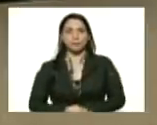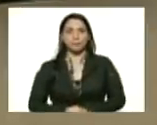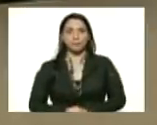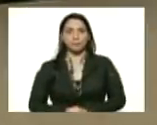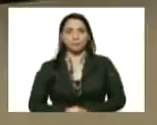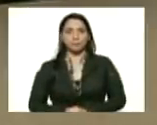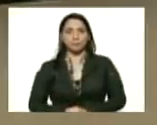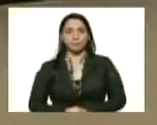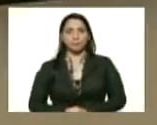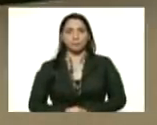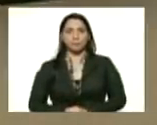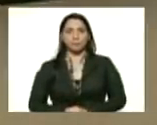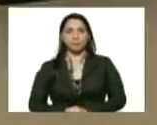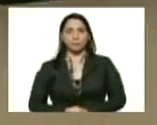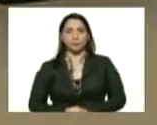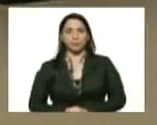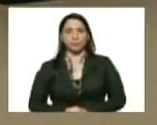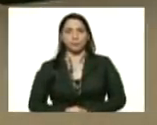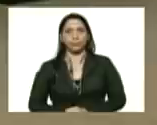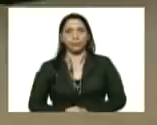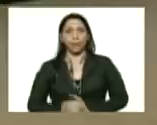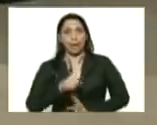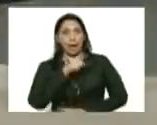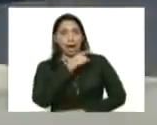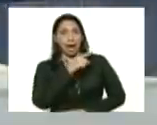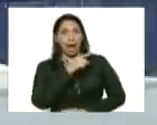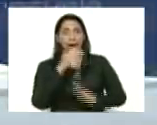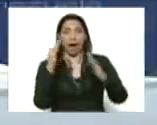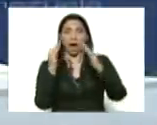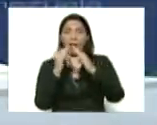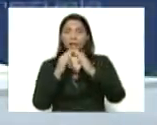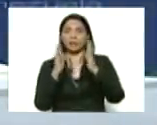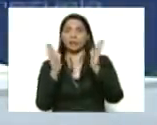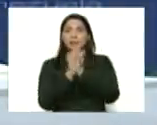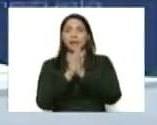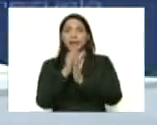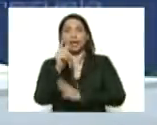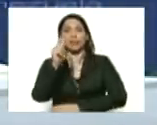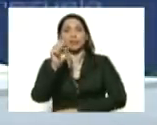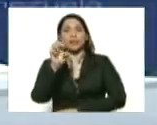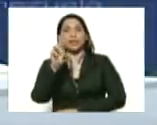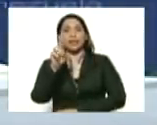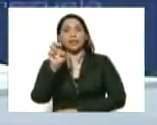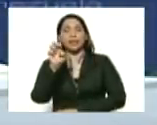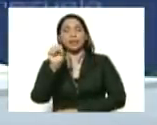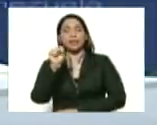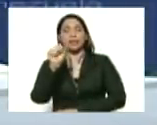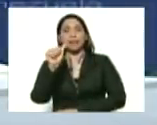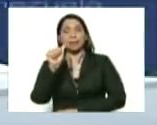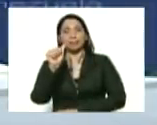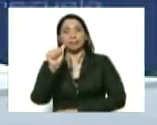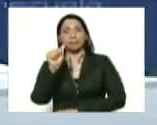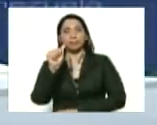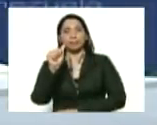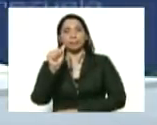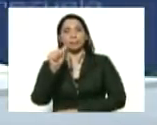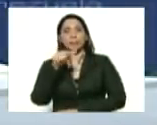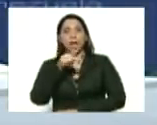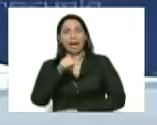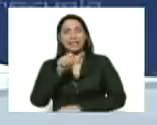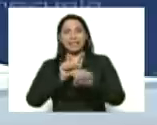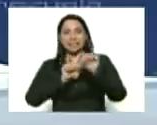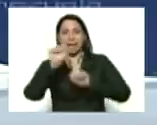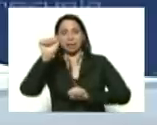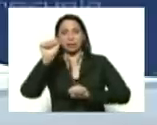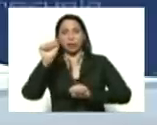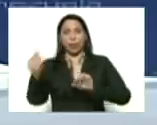Peñuela allá en la urbanización Santa Teresa parroquia San Juan Bautista en San Cristóbal